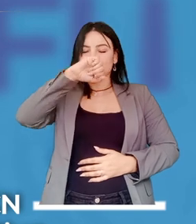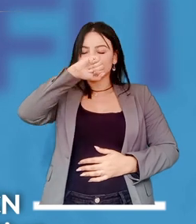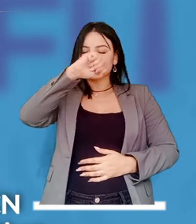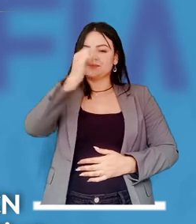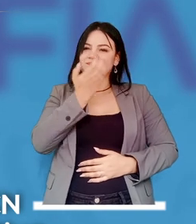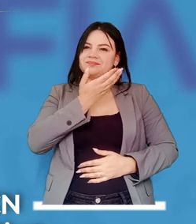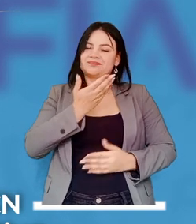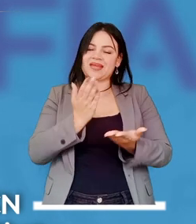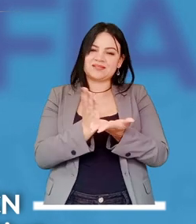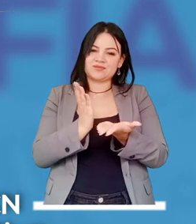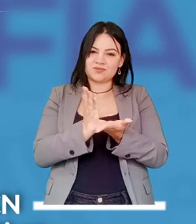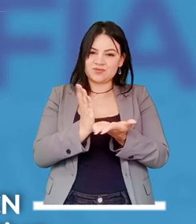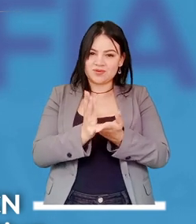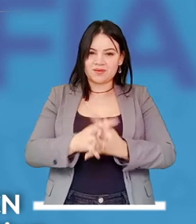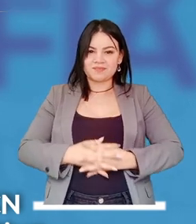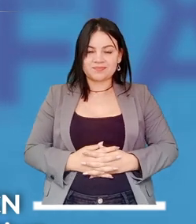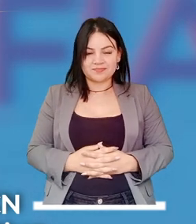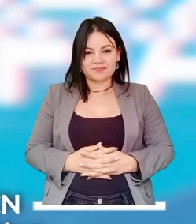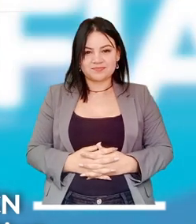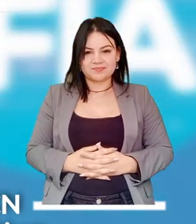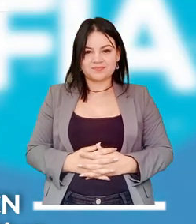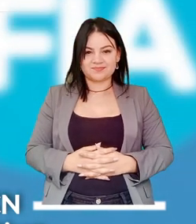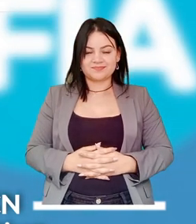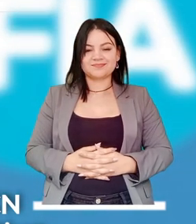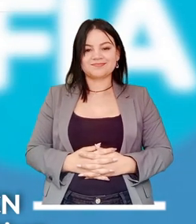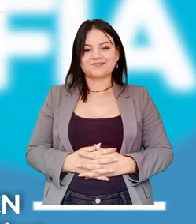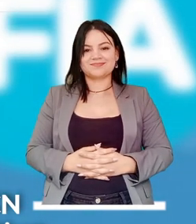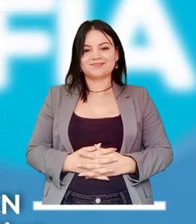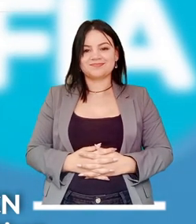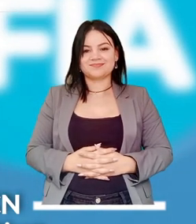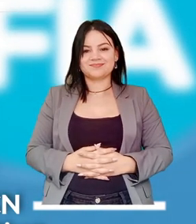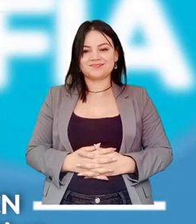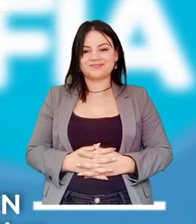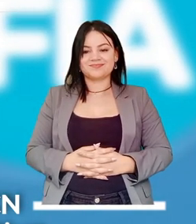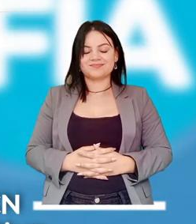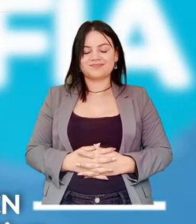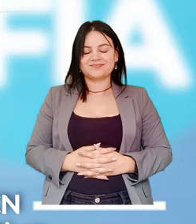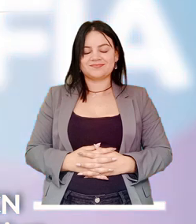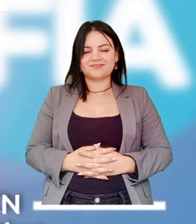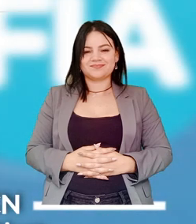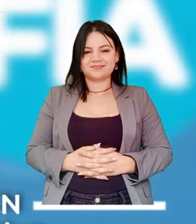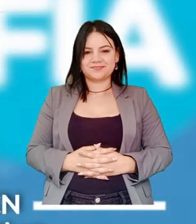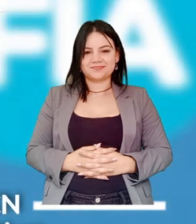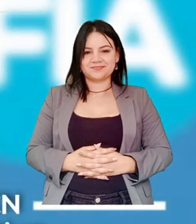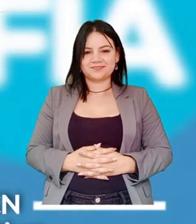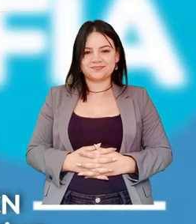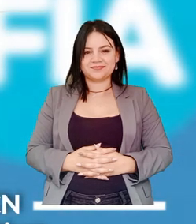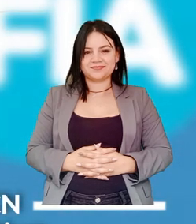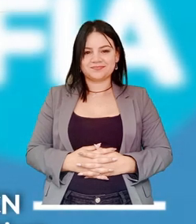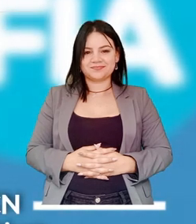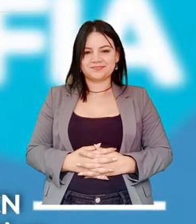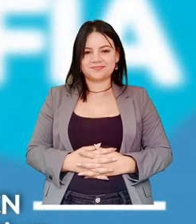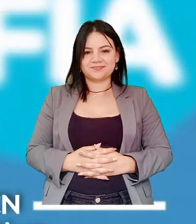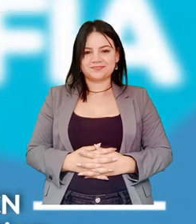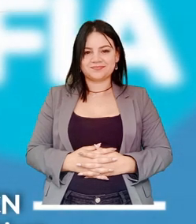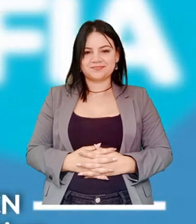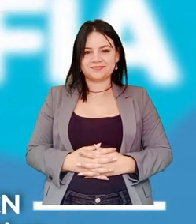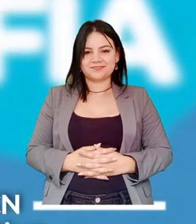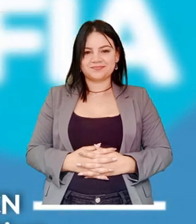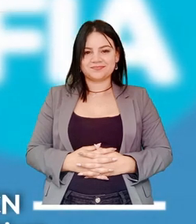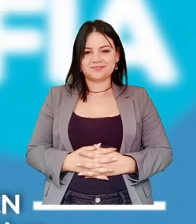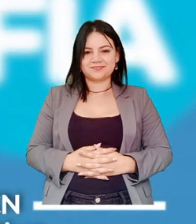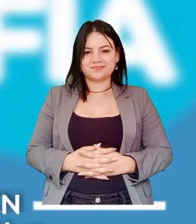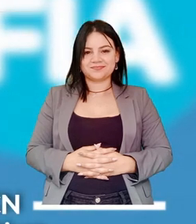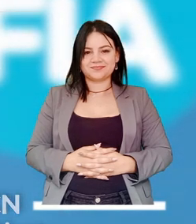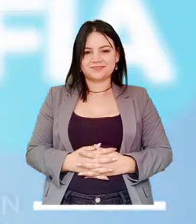A mí me gusta mucho desde el colegio, desde el colegio me ha enseñado mucho. ¿Por Porque el diploma decía que